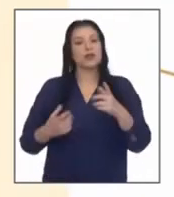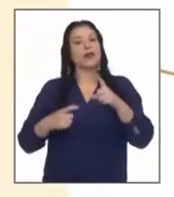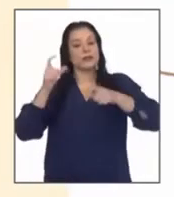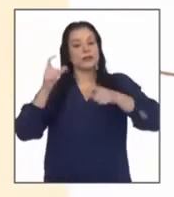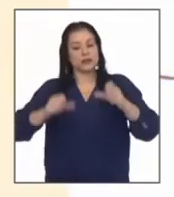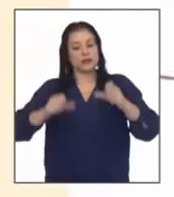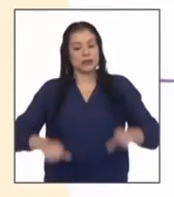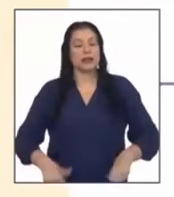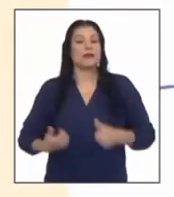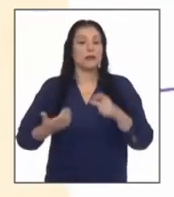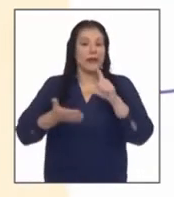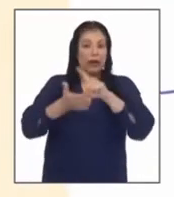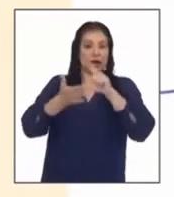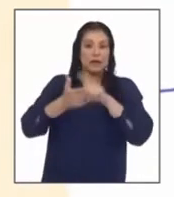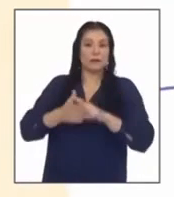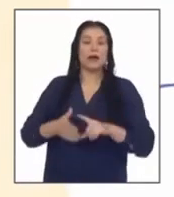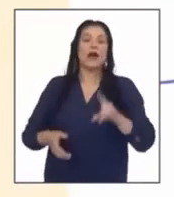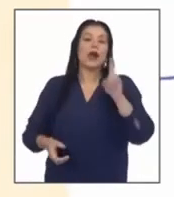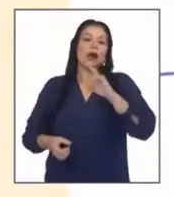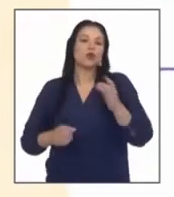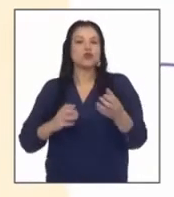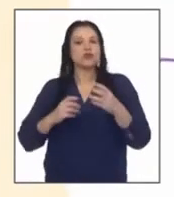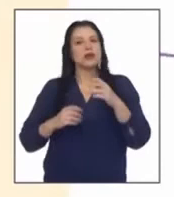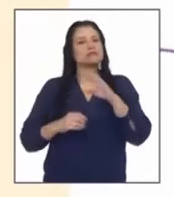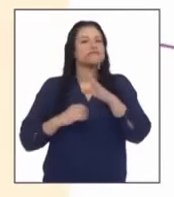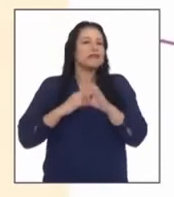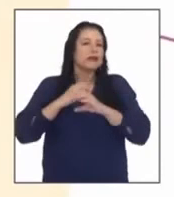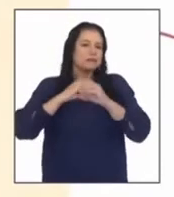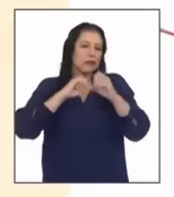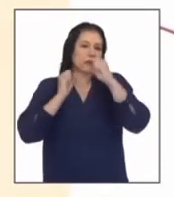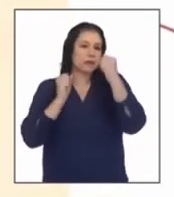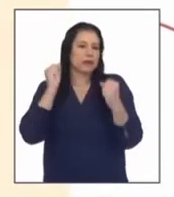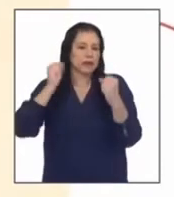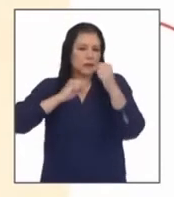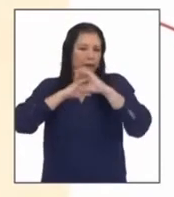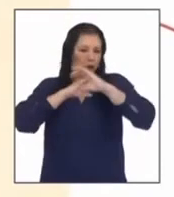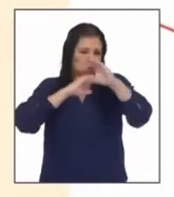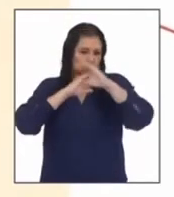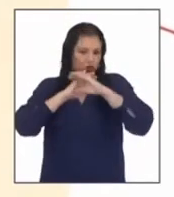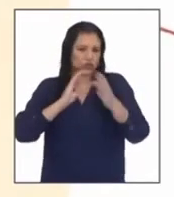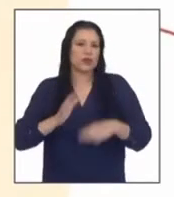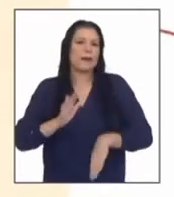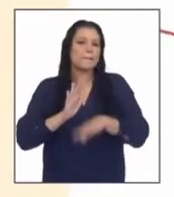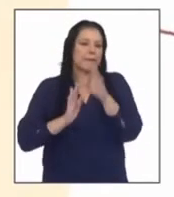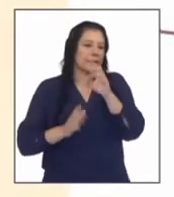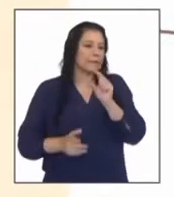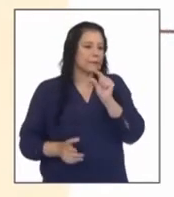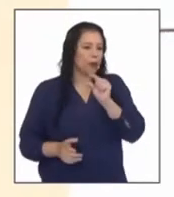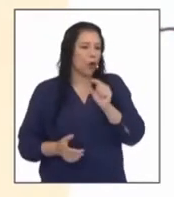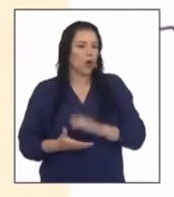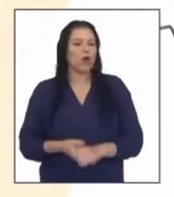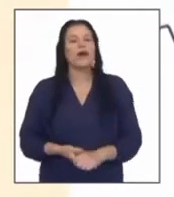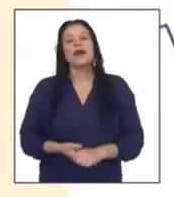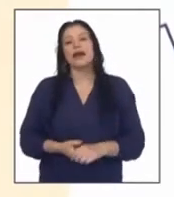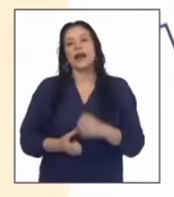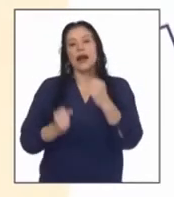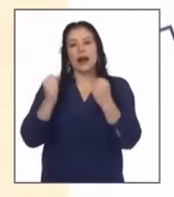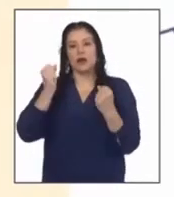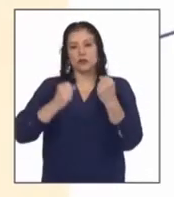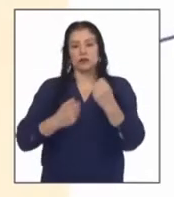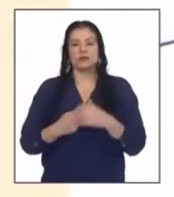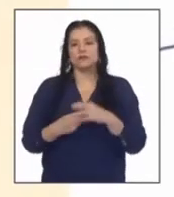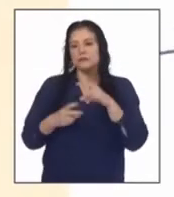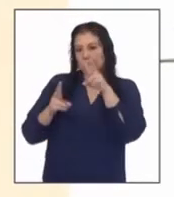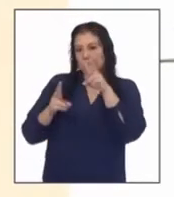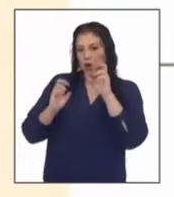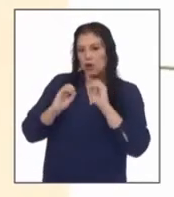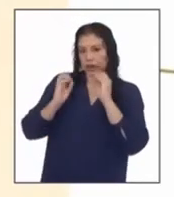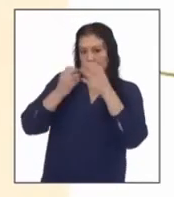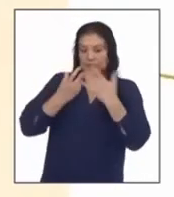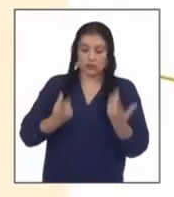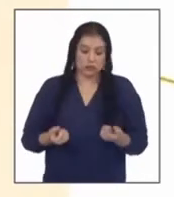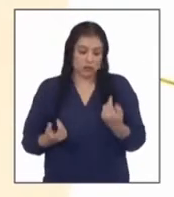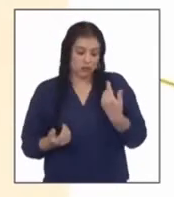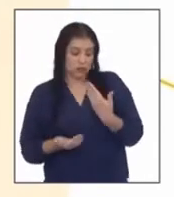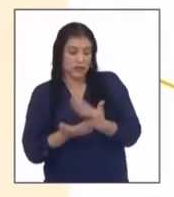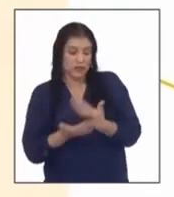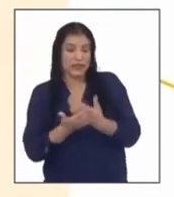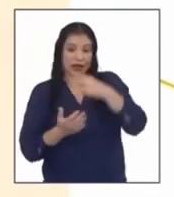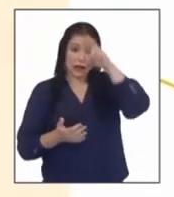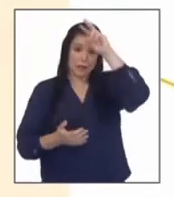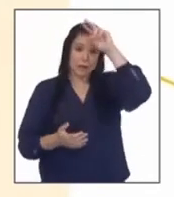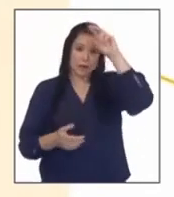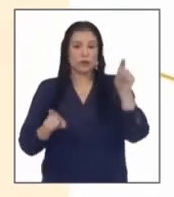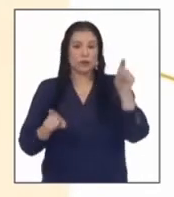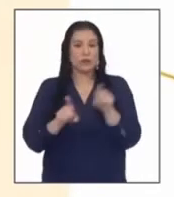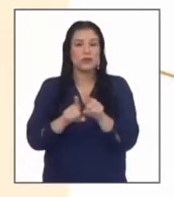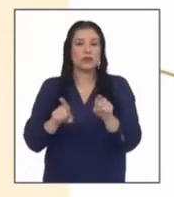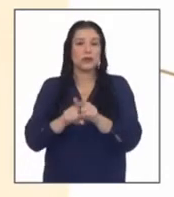viaja en el transporte público y sólo el 9 por ciento en auto propio según el observatorio lima como vamos somos en la práctica como